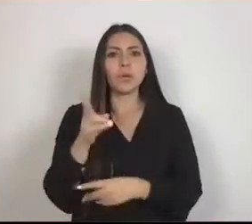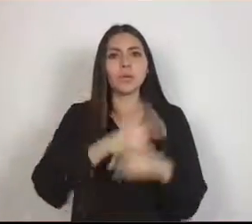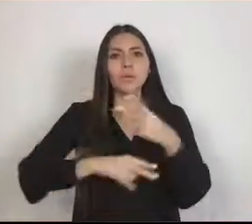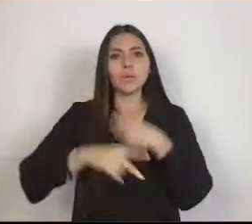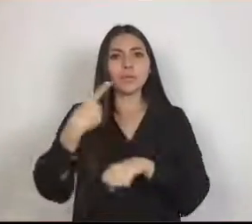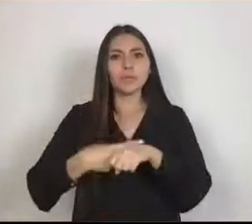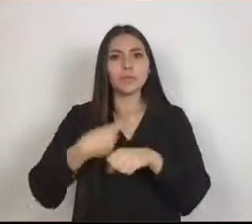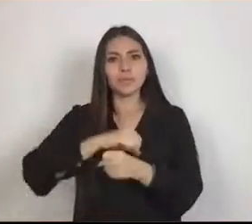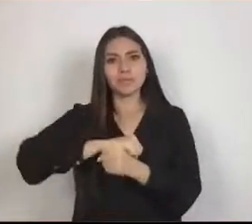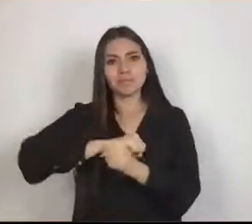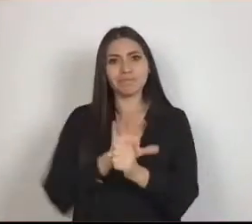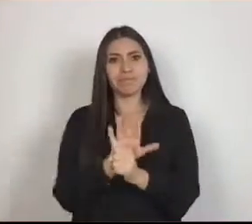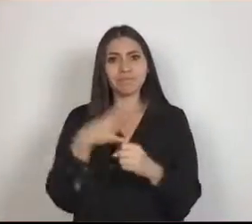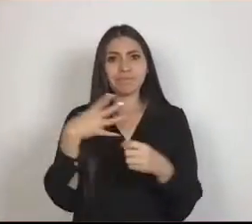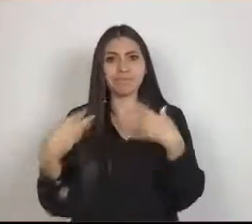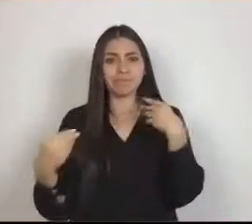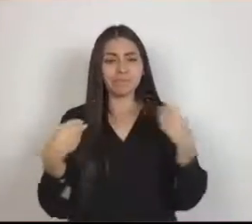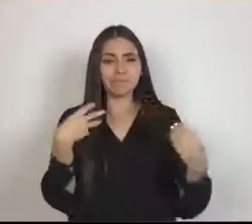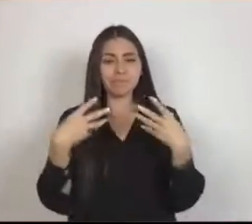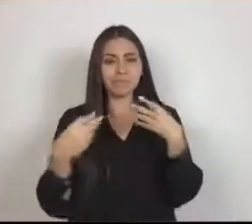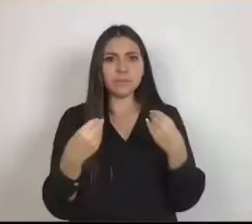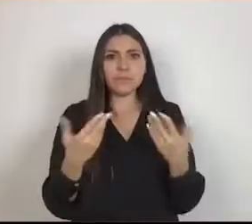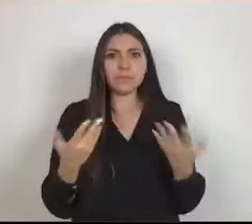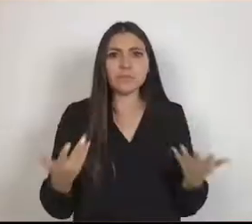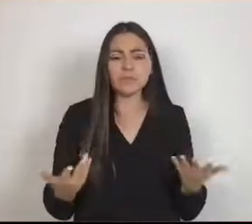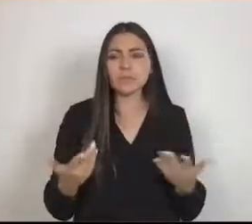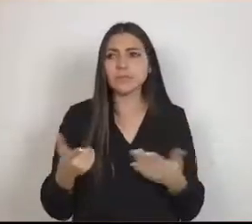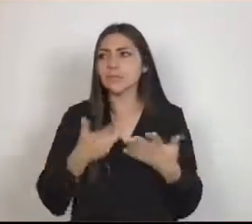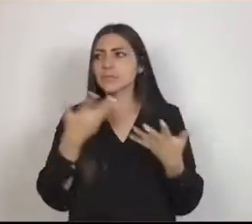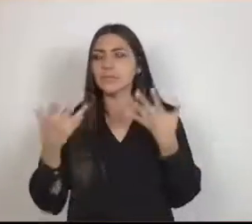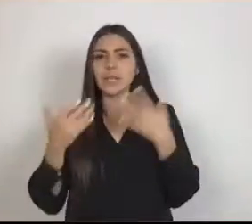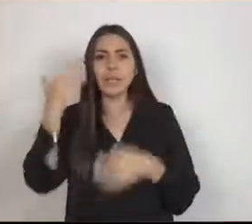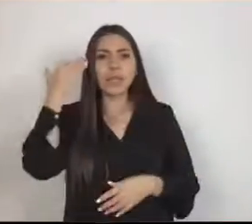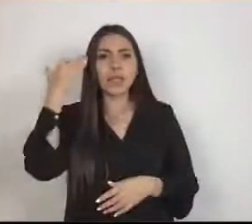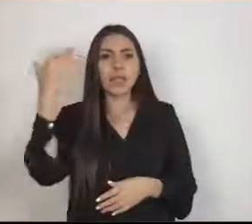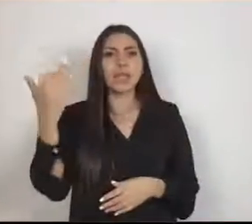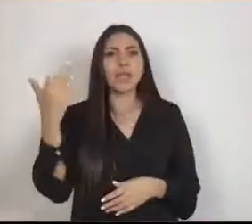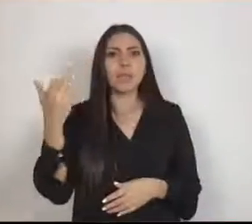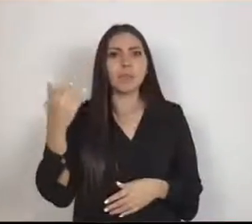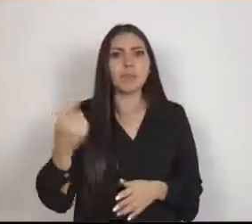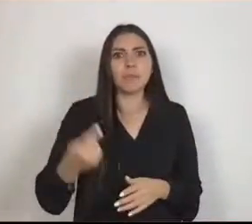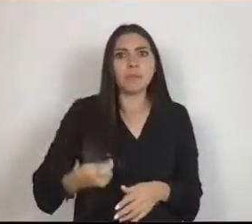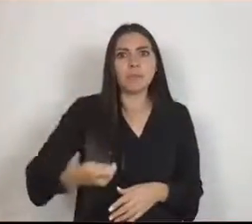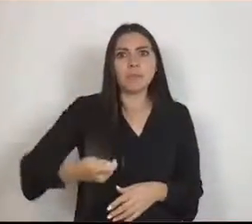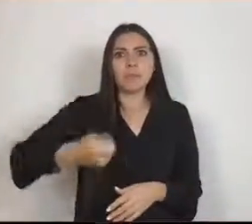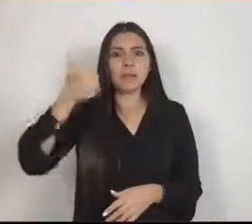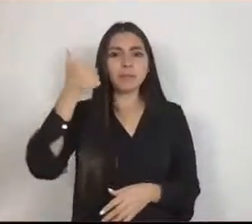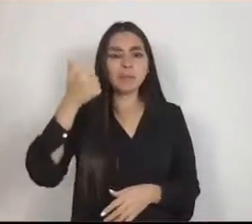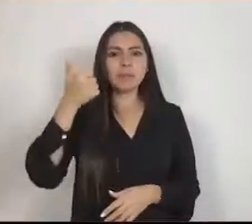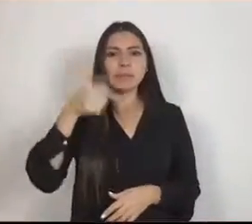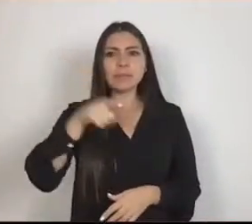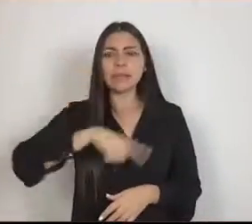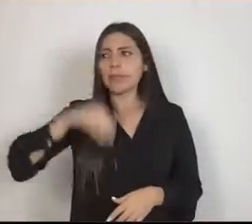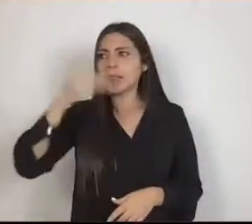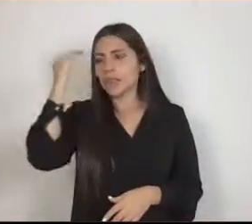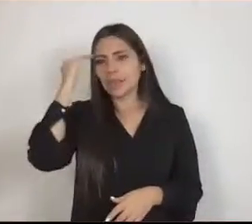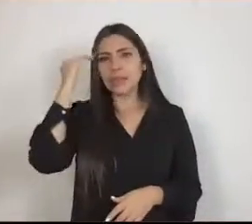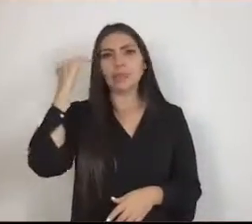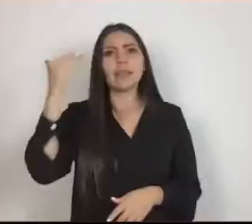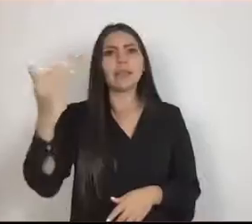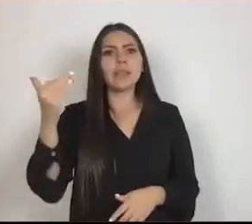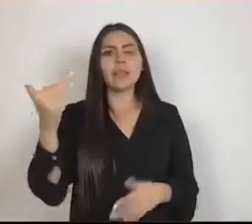hizo protagonistas de un tiempo único, de un tiempo que paralizó y al mismo tiempo